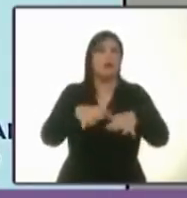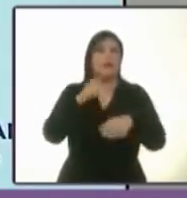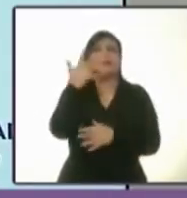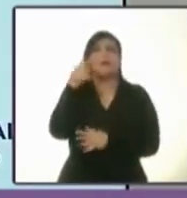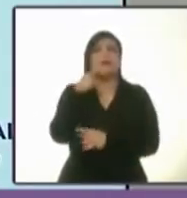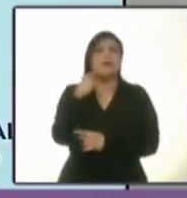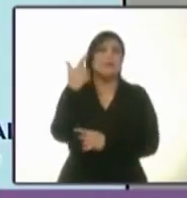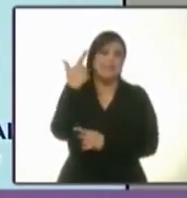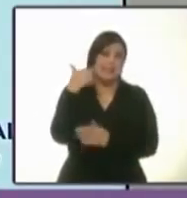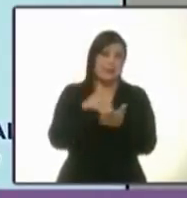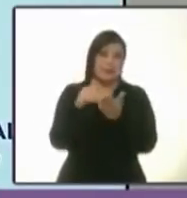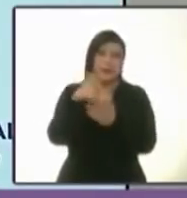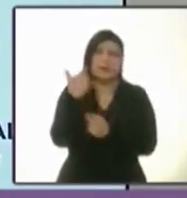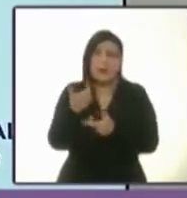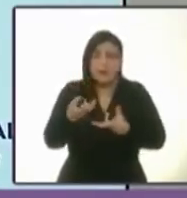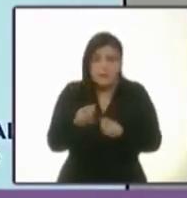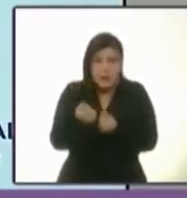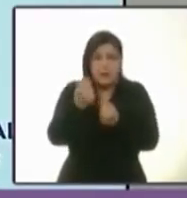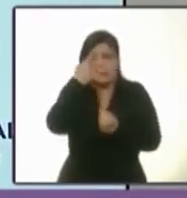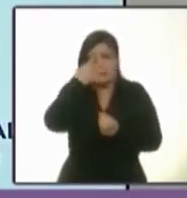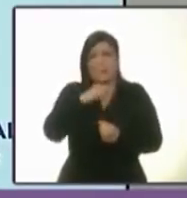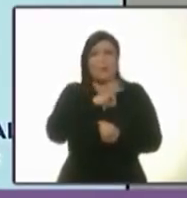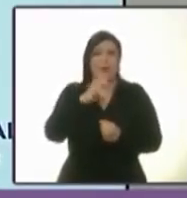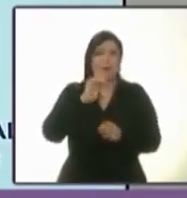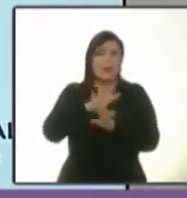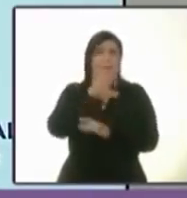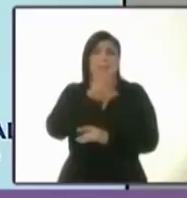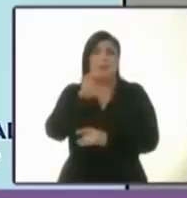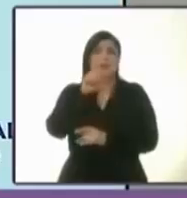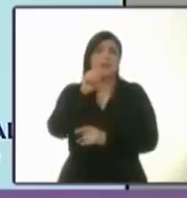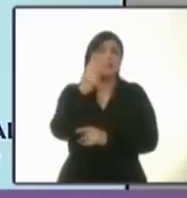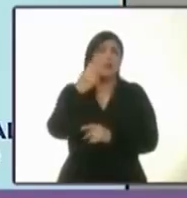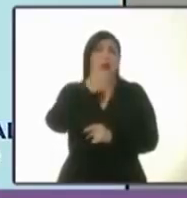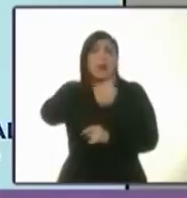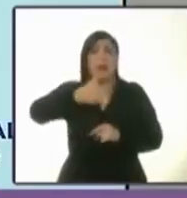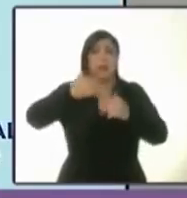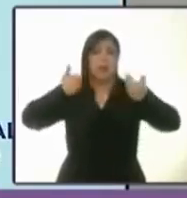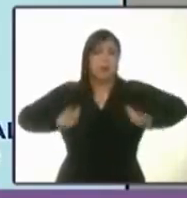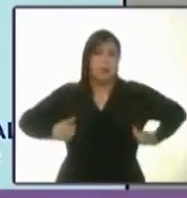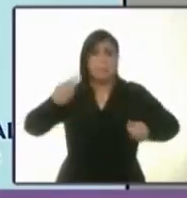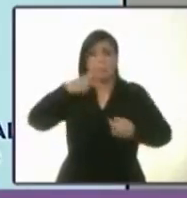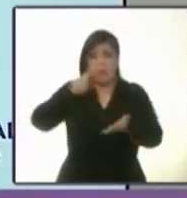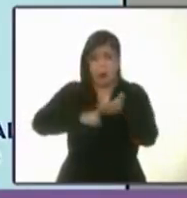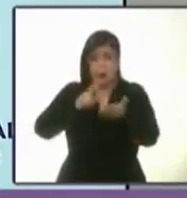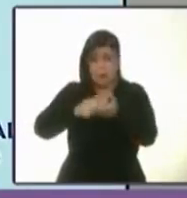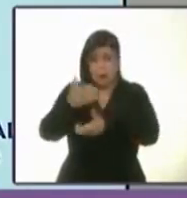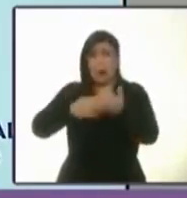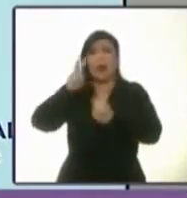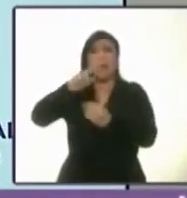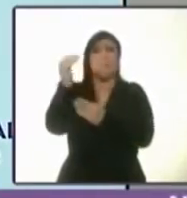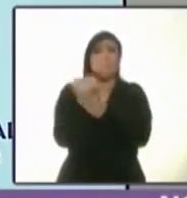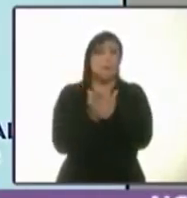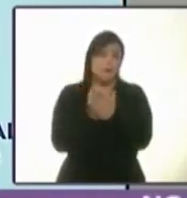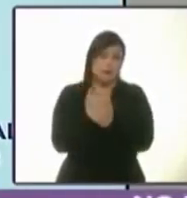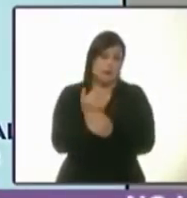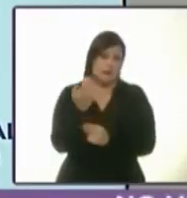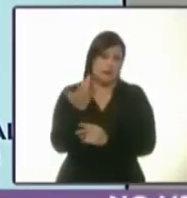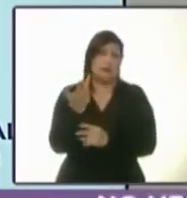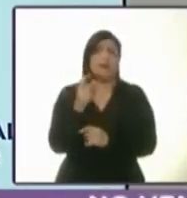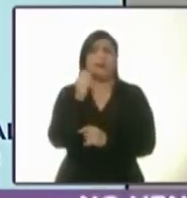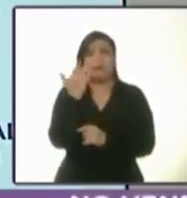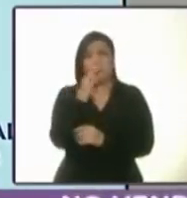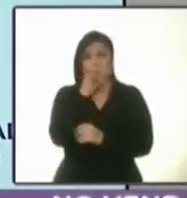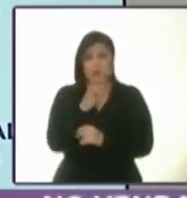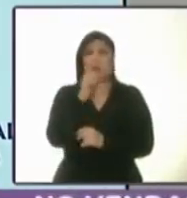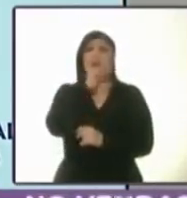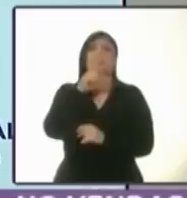.7 millones de pesos, 572 pesos cada chaleco, sólo que el valor comercial era de la mitad. 2018, 8